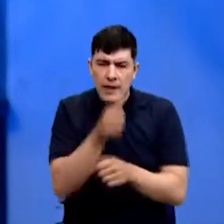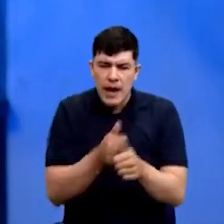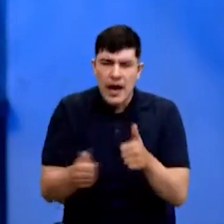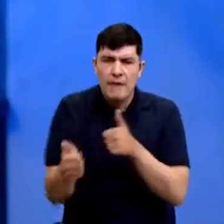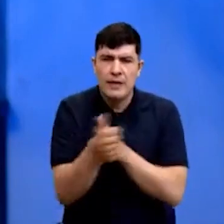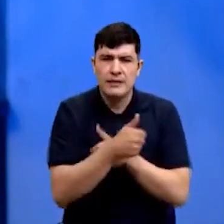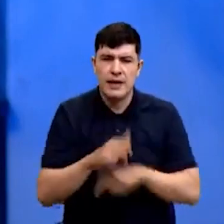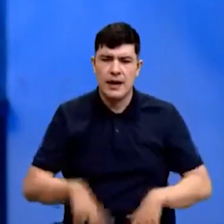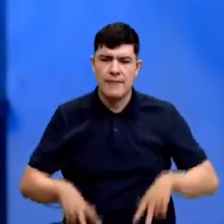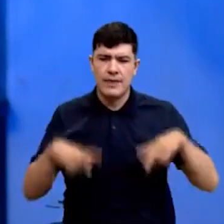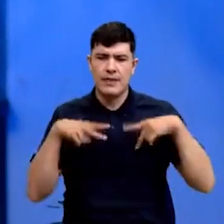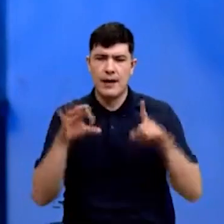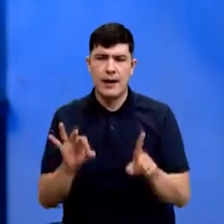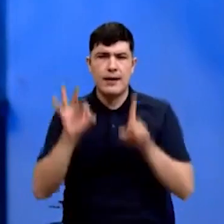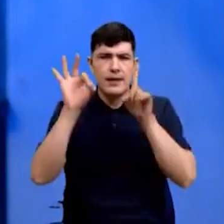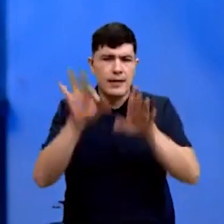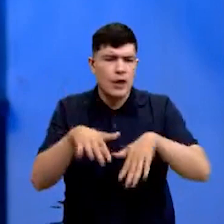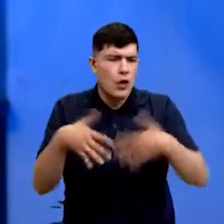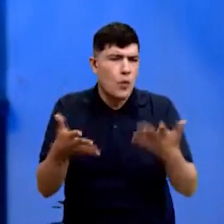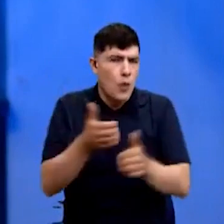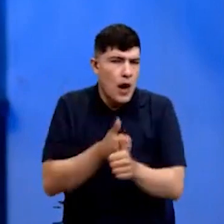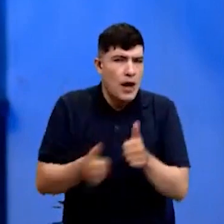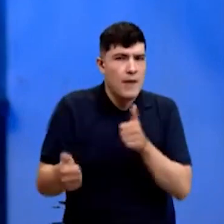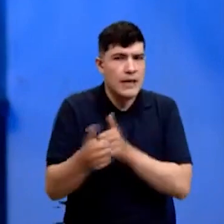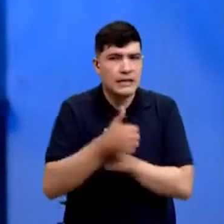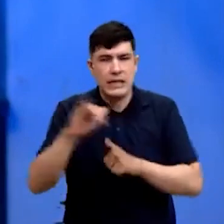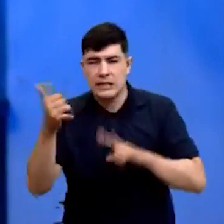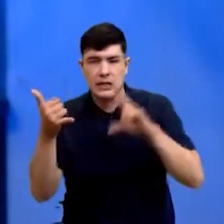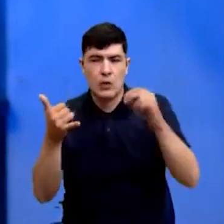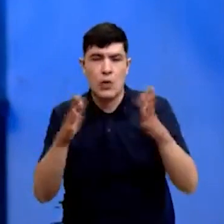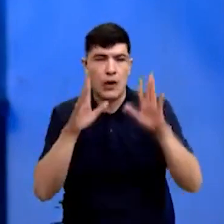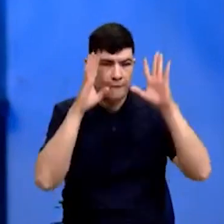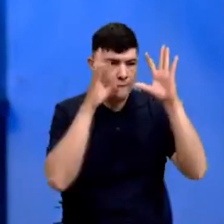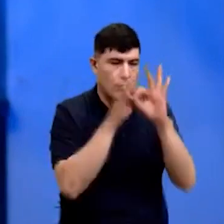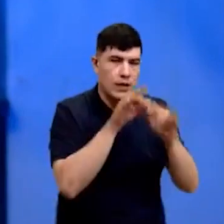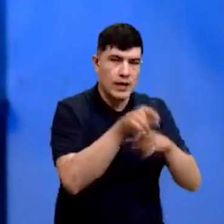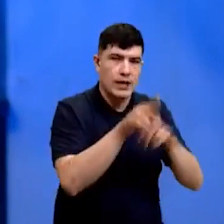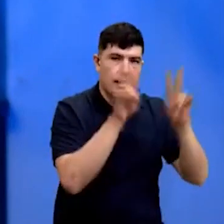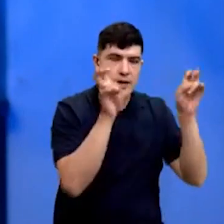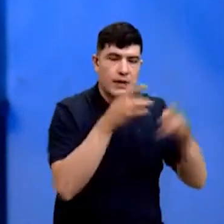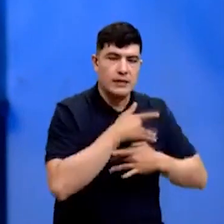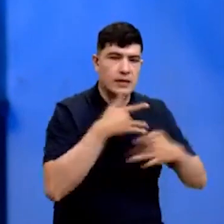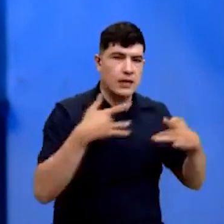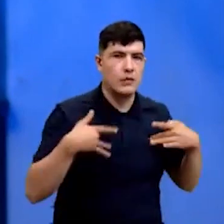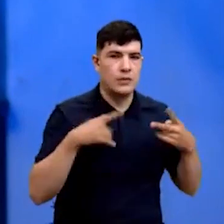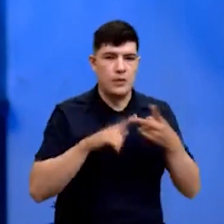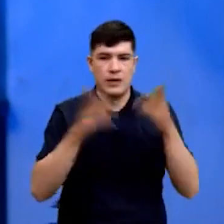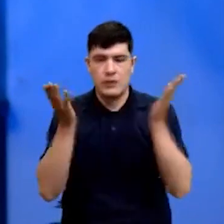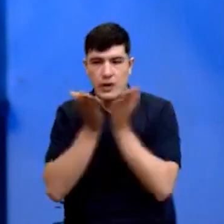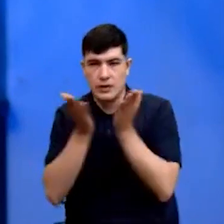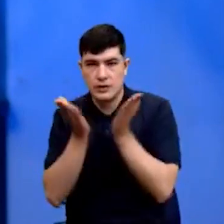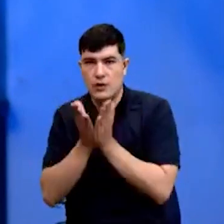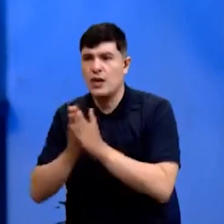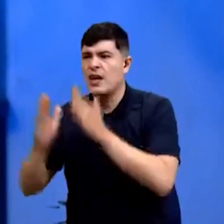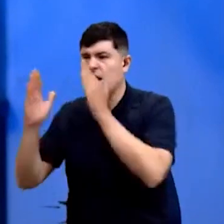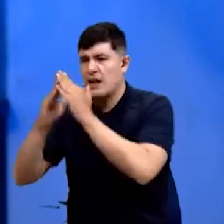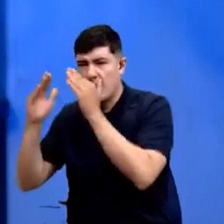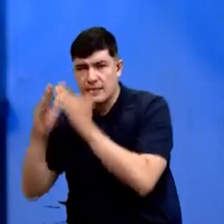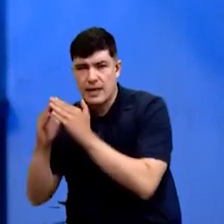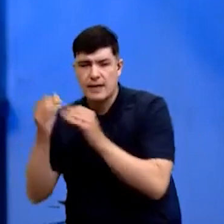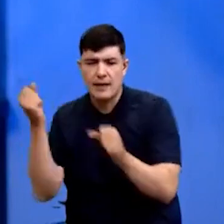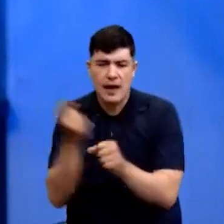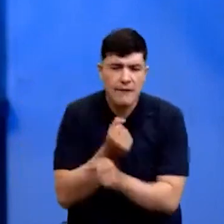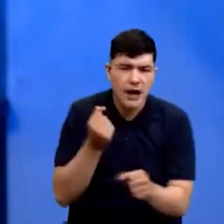la calidad de vida aquí en el departamento en varios puntos importantes como salud, educación, empleo, vivienda, pues justamente estamos a esta hora